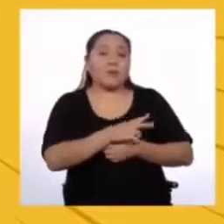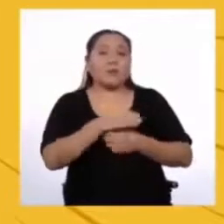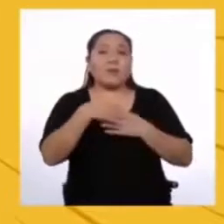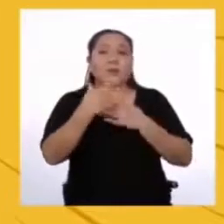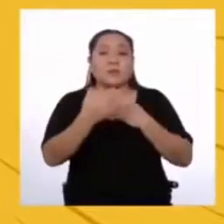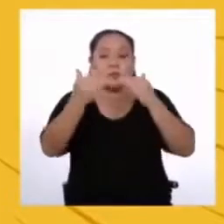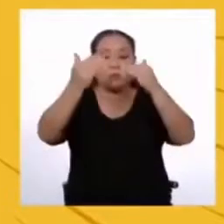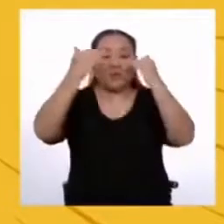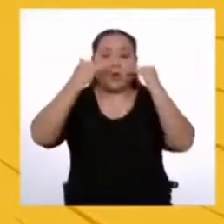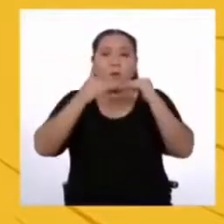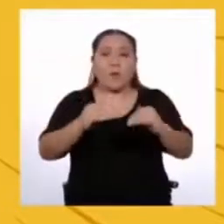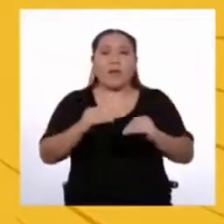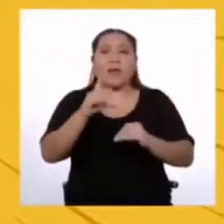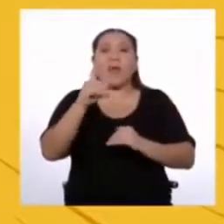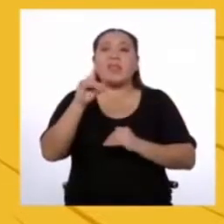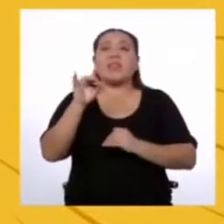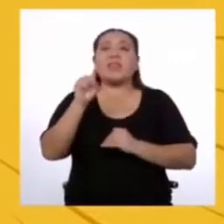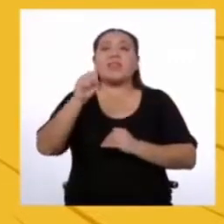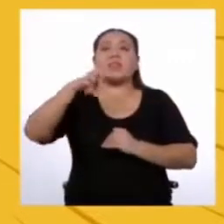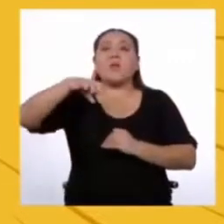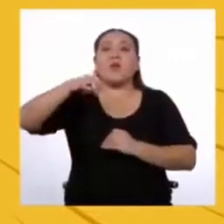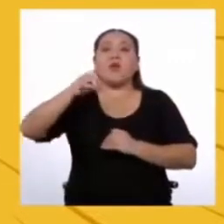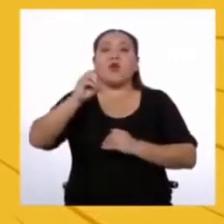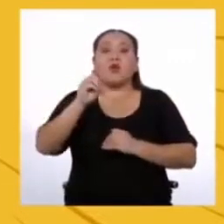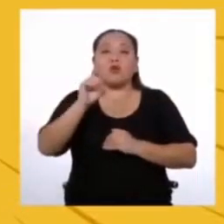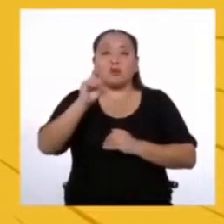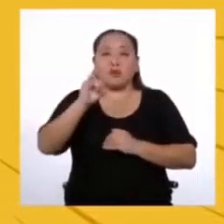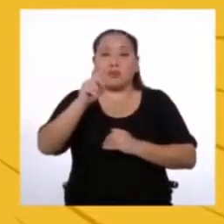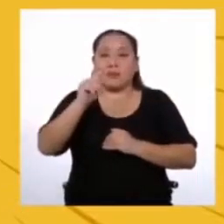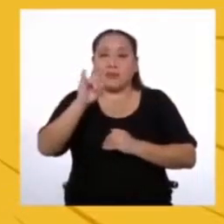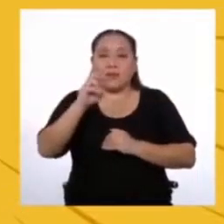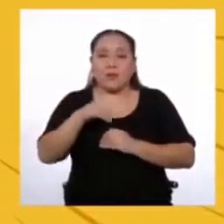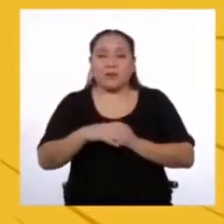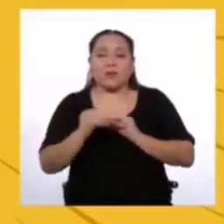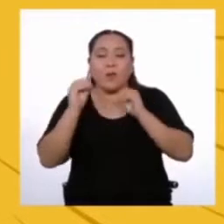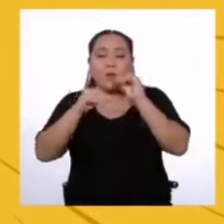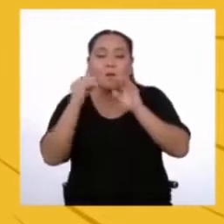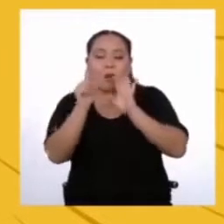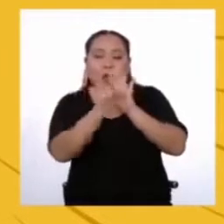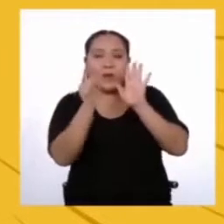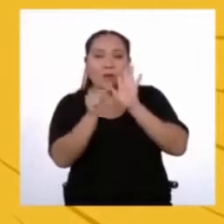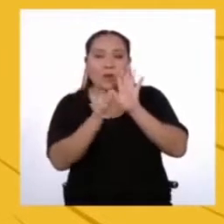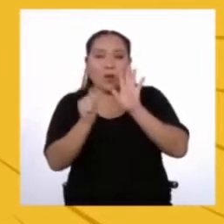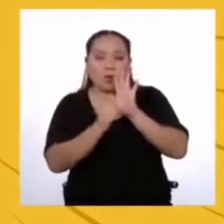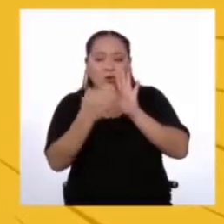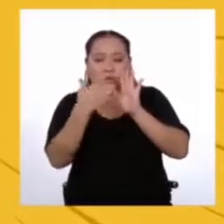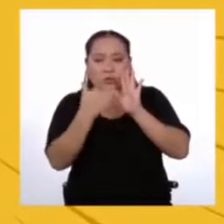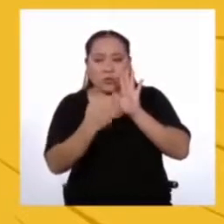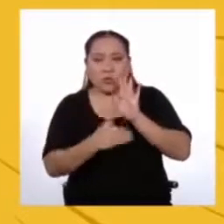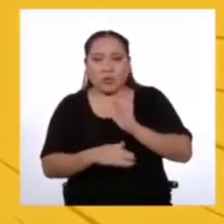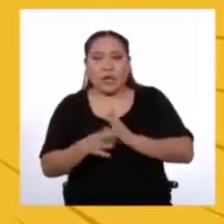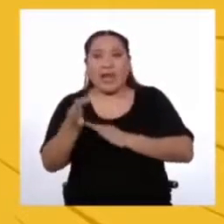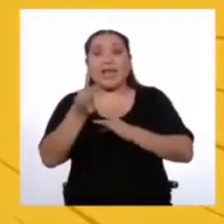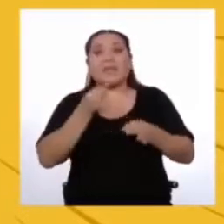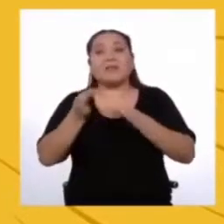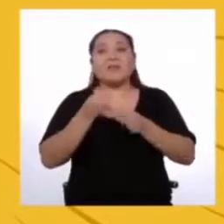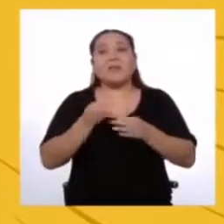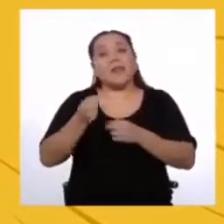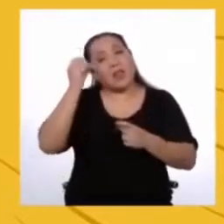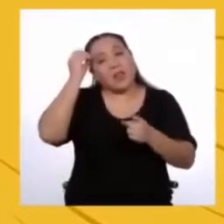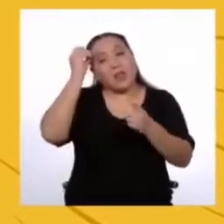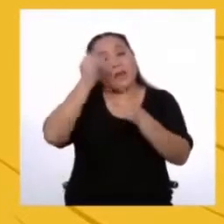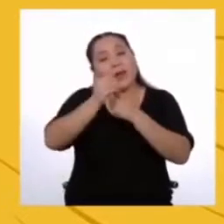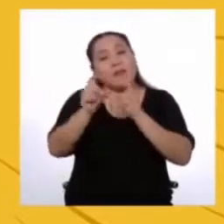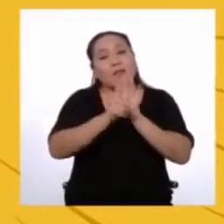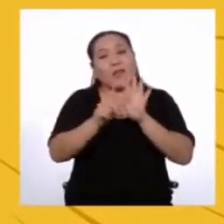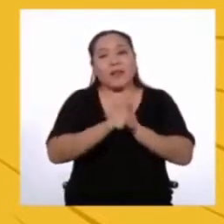hay una parte dispositiva La cual se consigna en artículos y que desarrollan el objeto de la ley Y